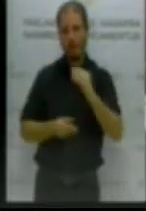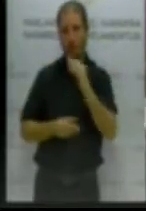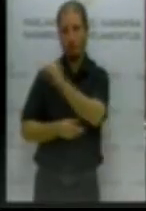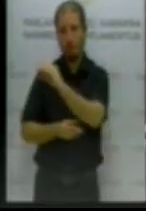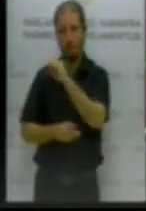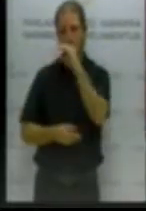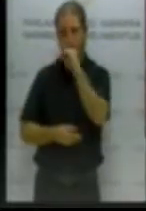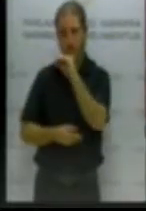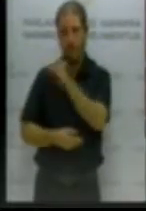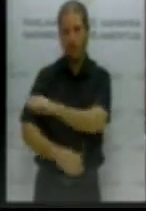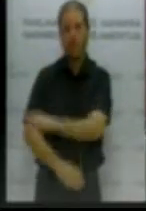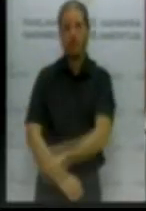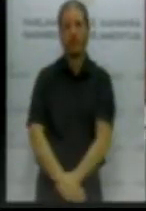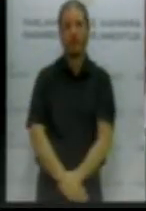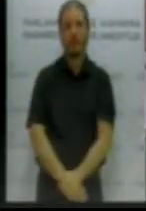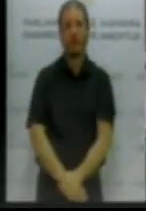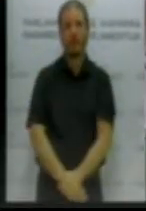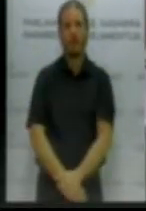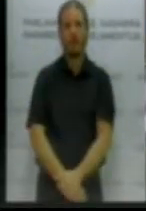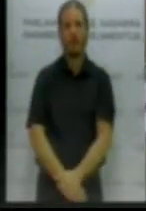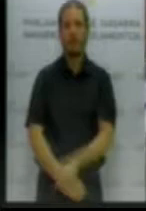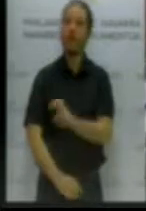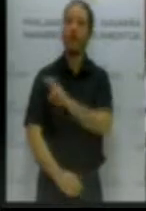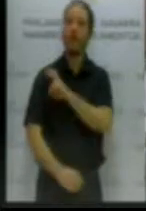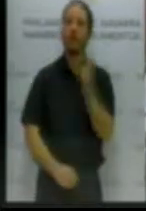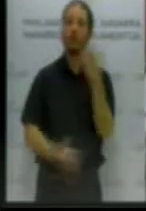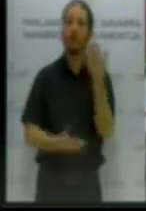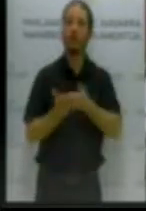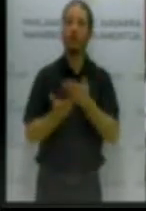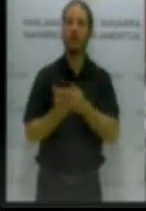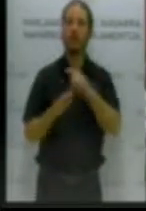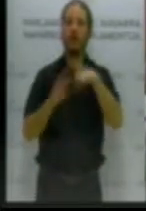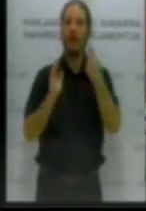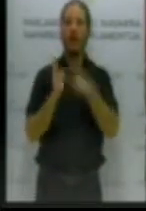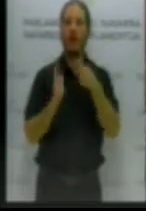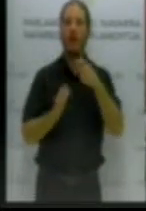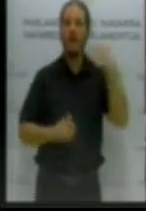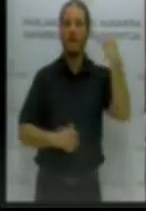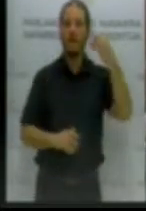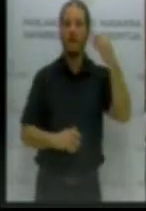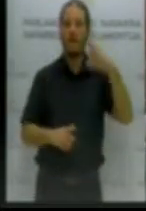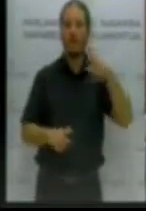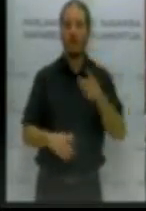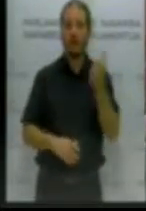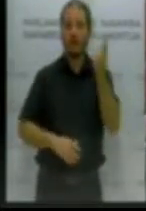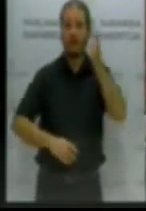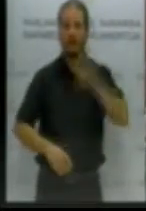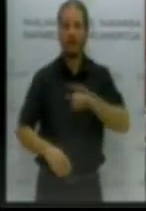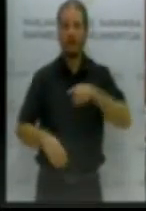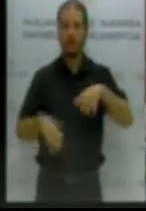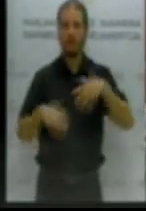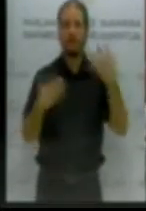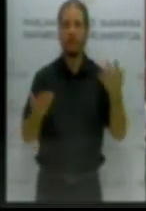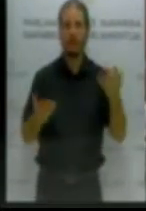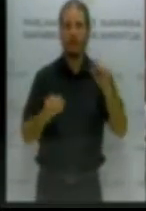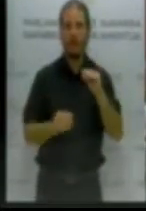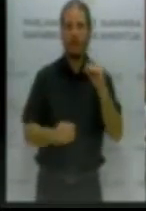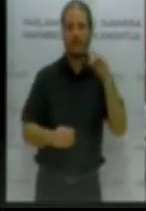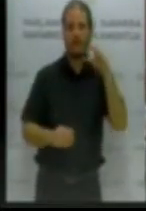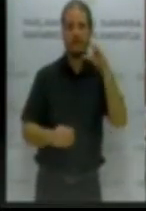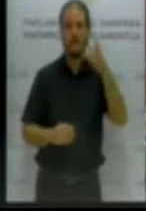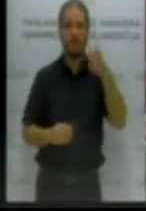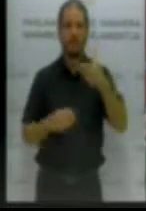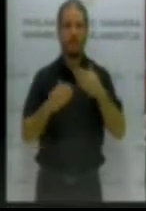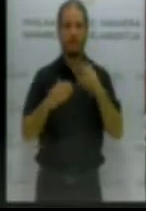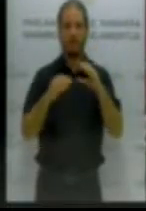La otra motivación de esta proposición de ley foral es también la necesidad de incrementar hasta una cuantía digna, hasta